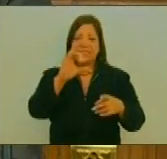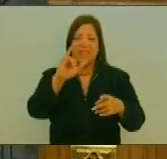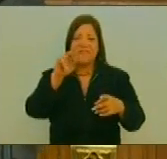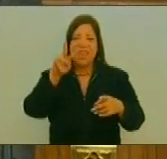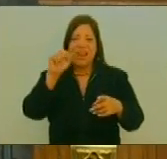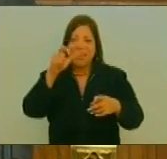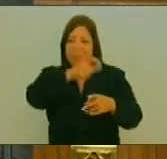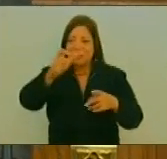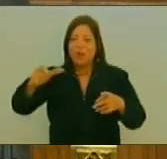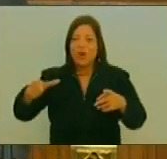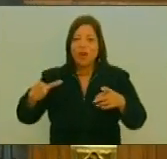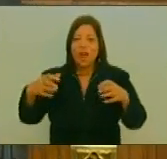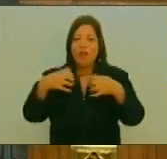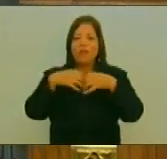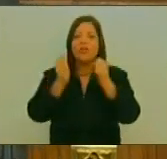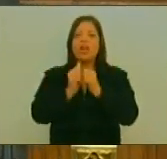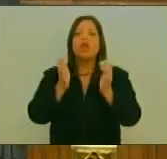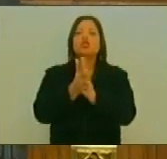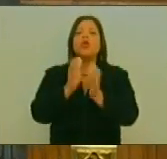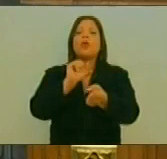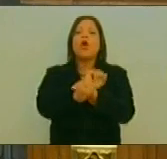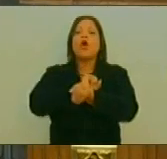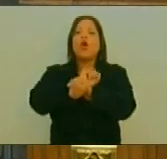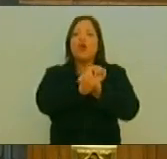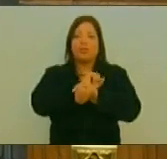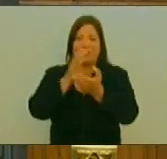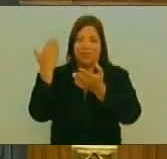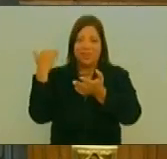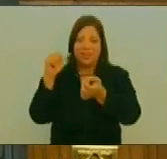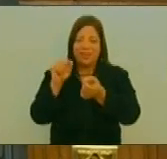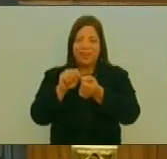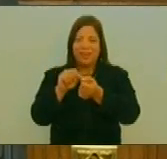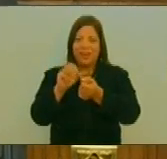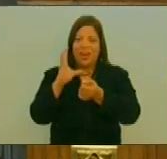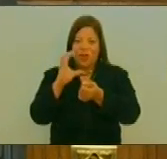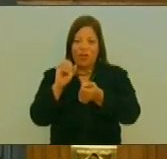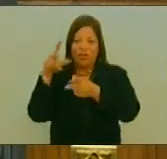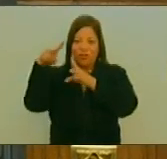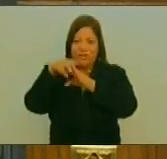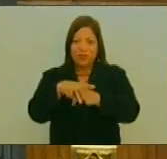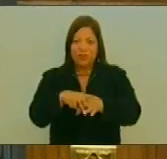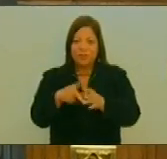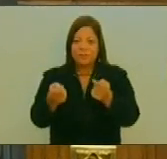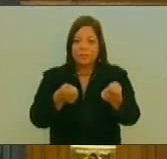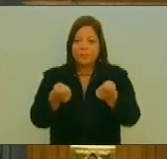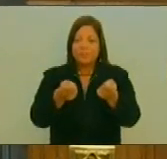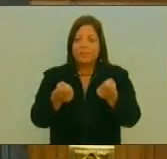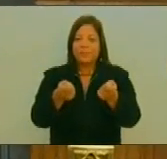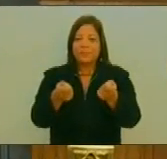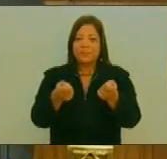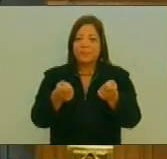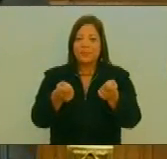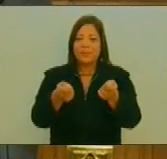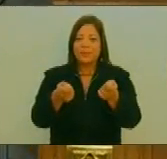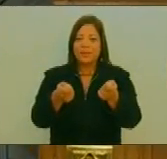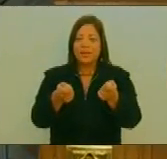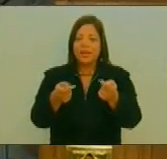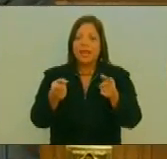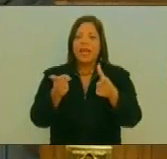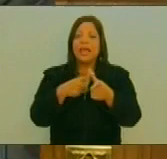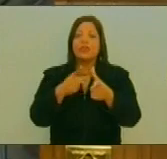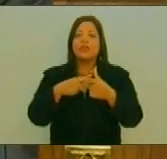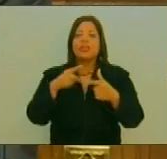Eran guerras coloniales Y había La necesidad De crear Una guerra